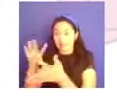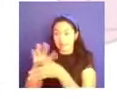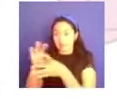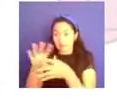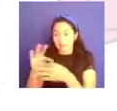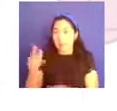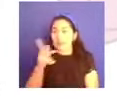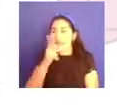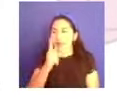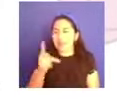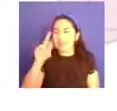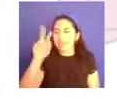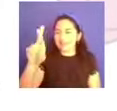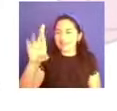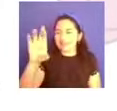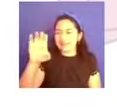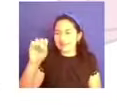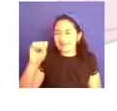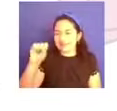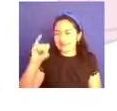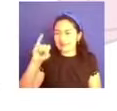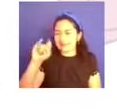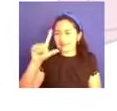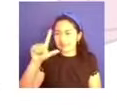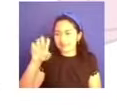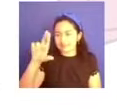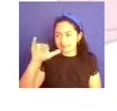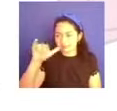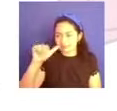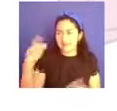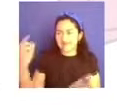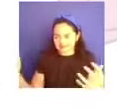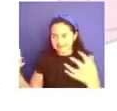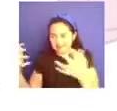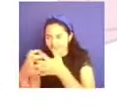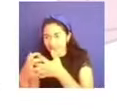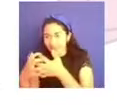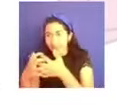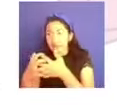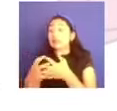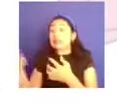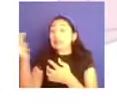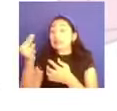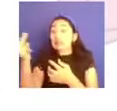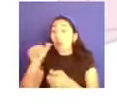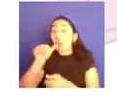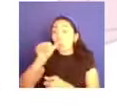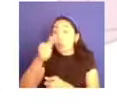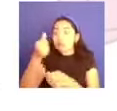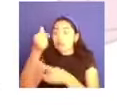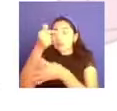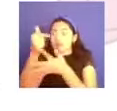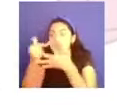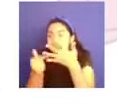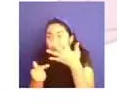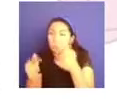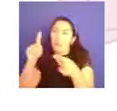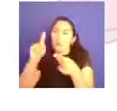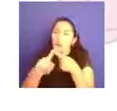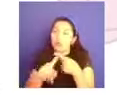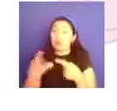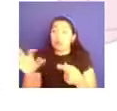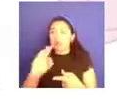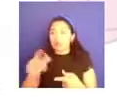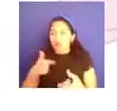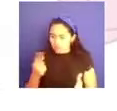ellos tiene que ver con el autoestima, wow, qué fuerte, ¿no? Otro tiene que ver con la comunicación,